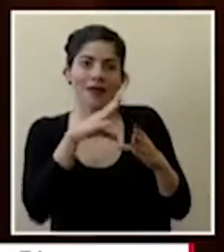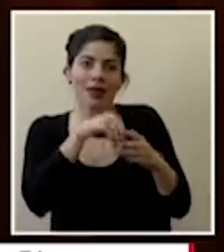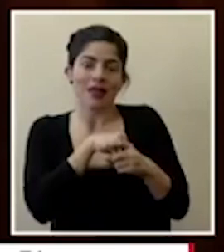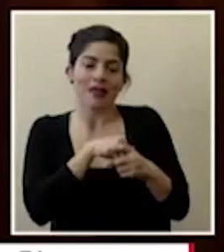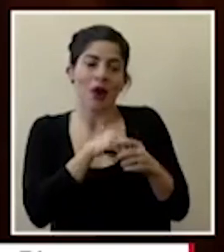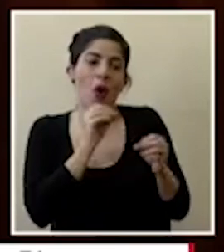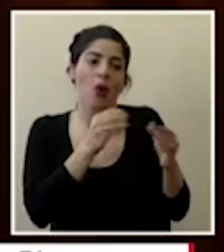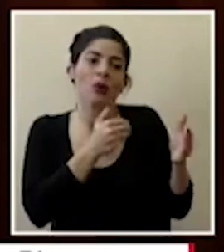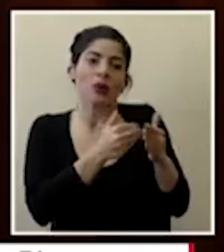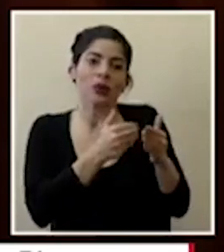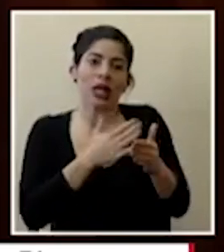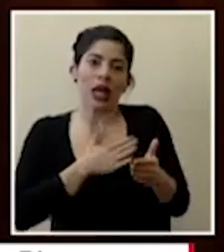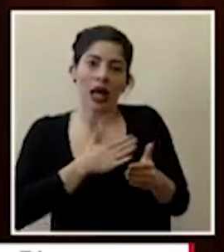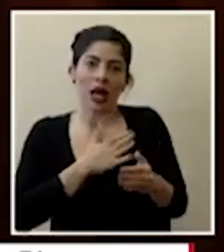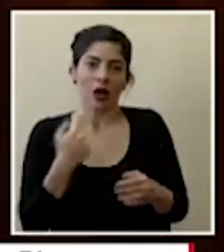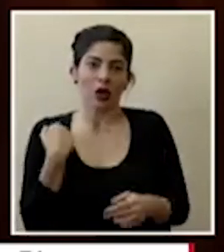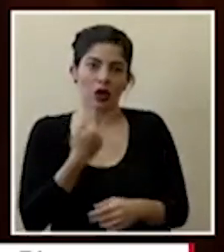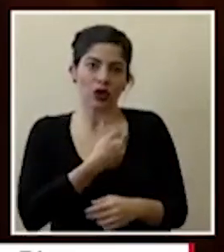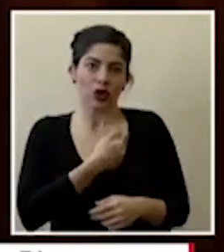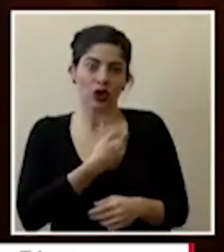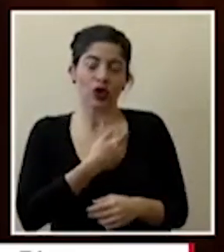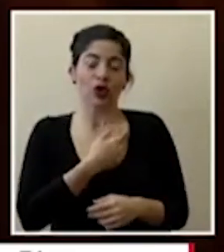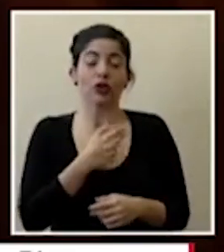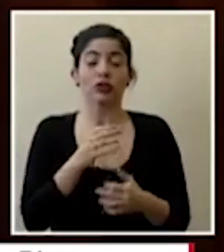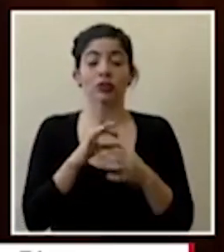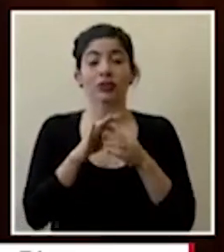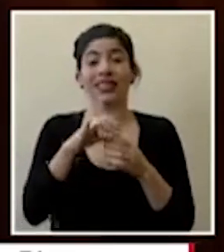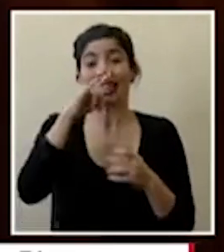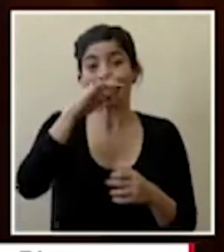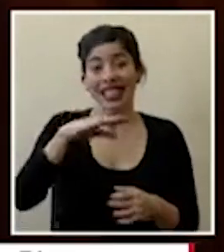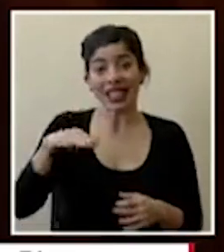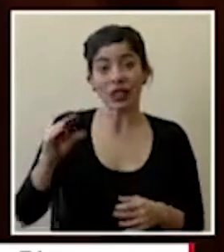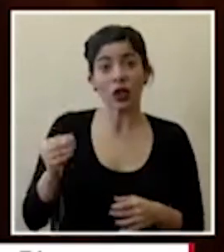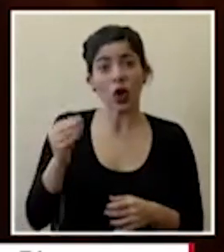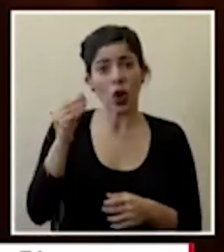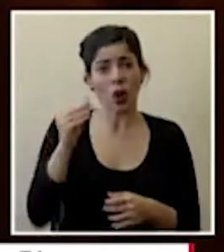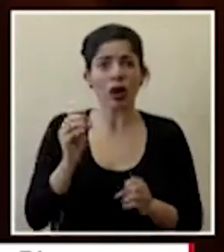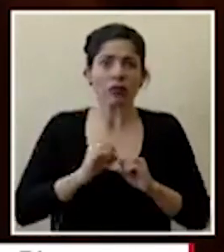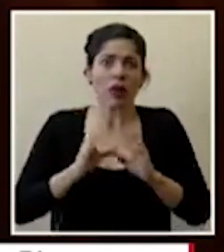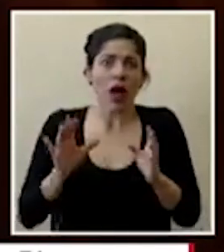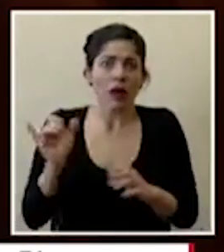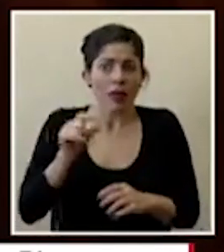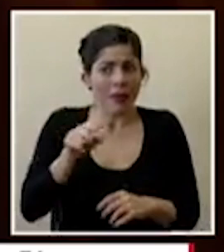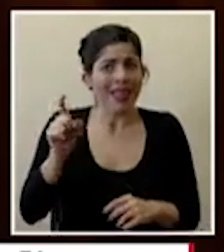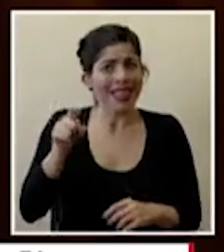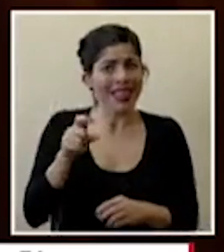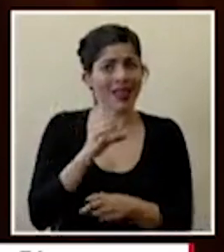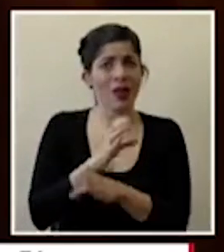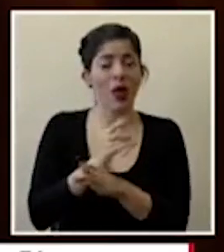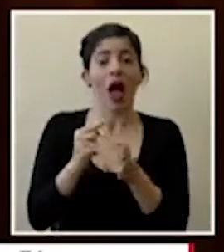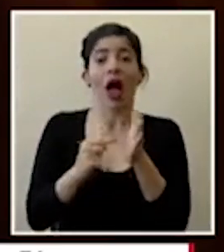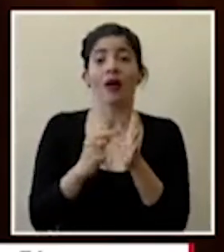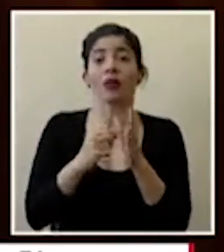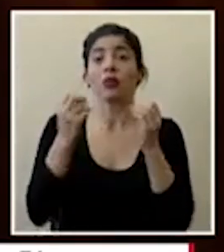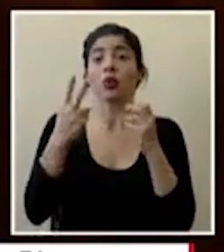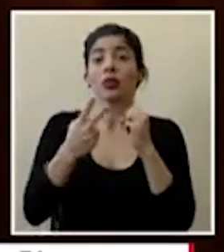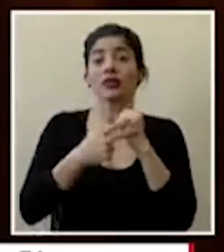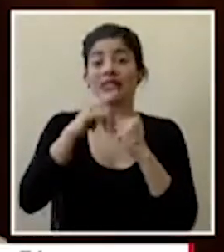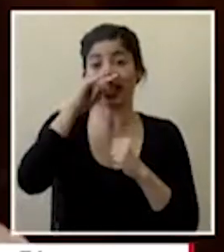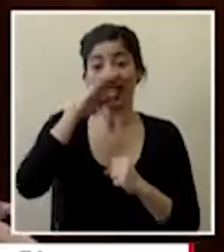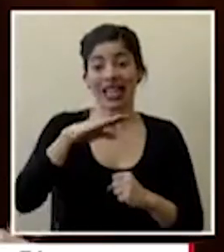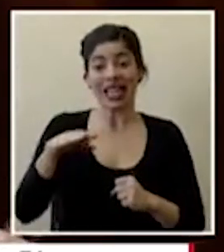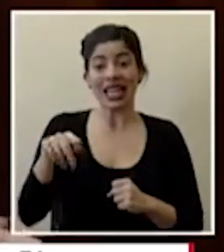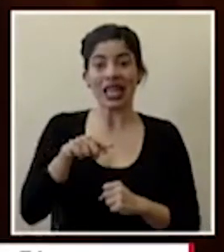están en un círculo más cercano con nosotros y en el respecto de los niños y jóvenes también claro que también tienen que cuidarse más bien a veces muchas veces los niños